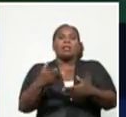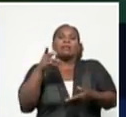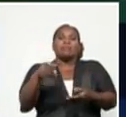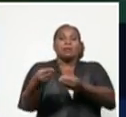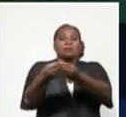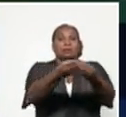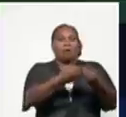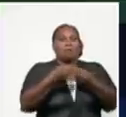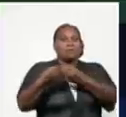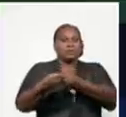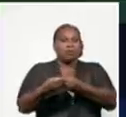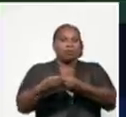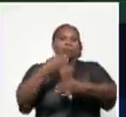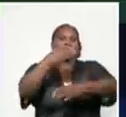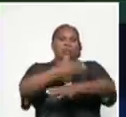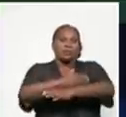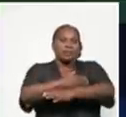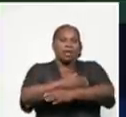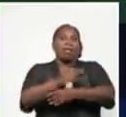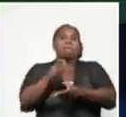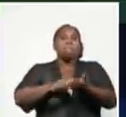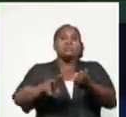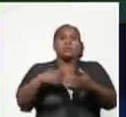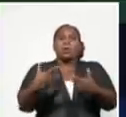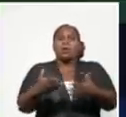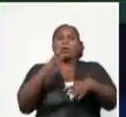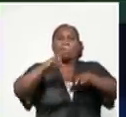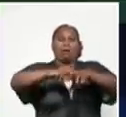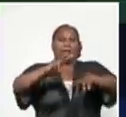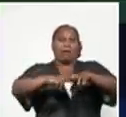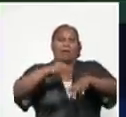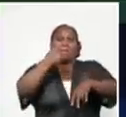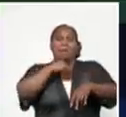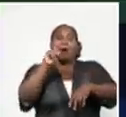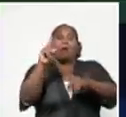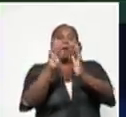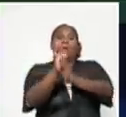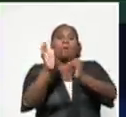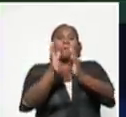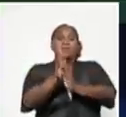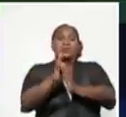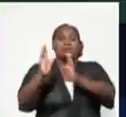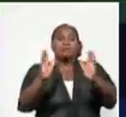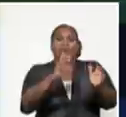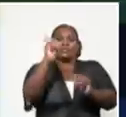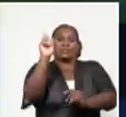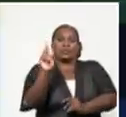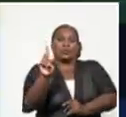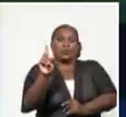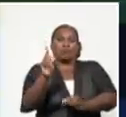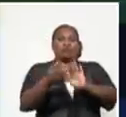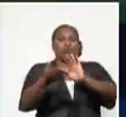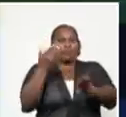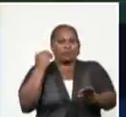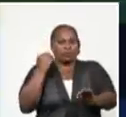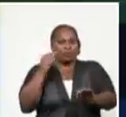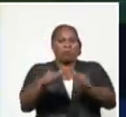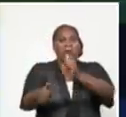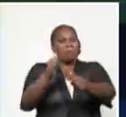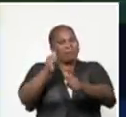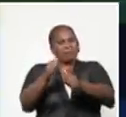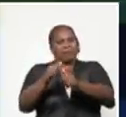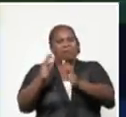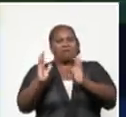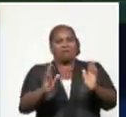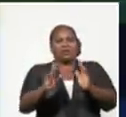provincia de La Habana luego de haber estado más de un mes en la fase 1 de etapa de recuperación. Y cada vez